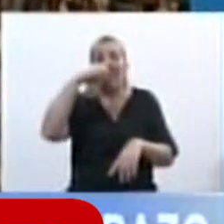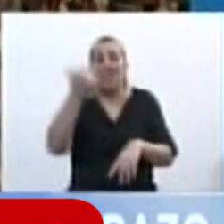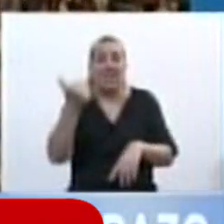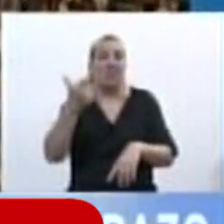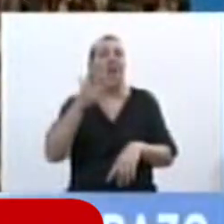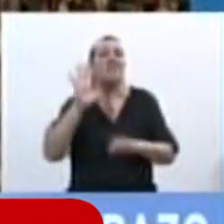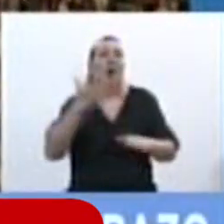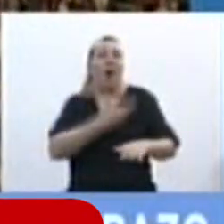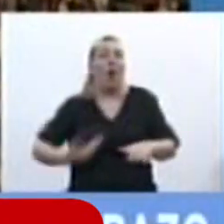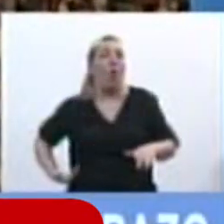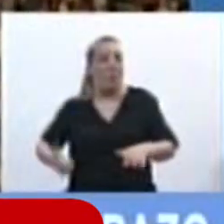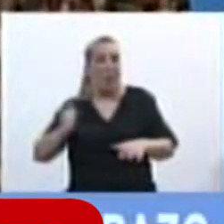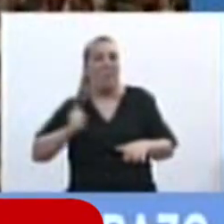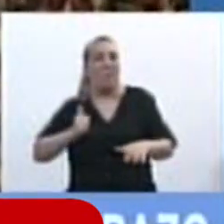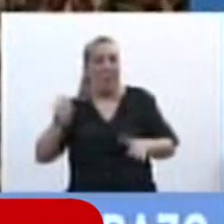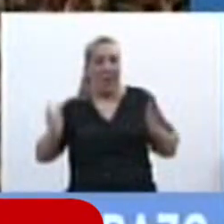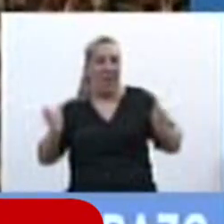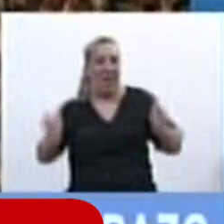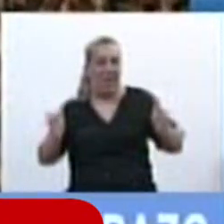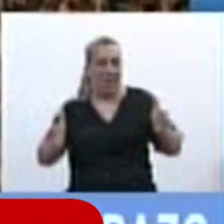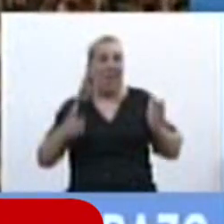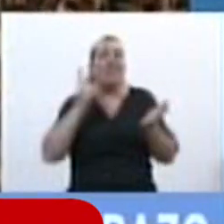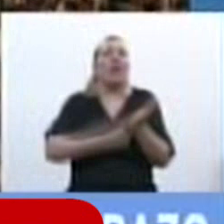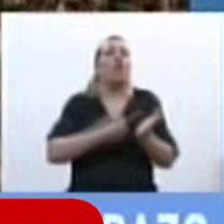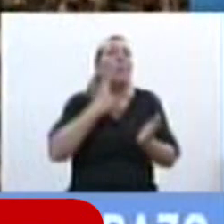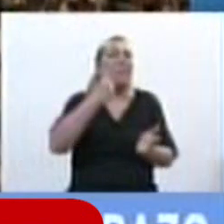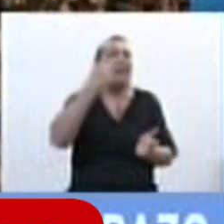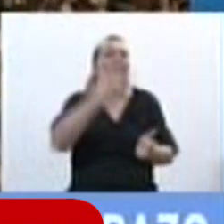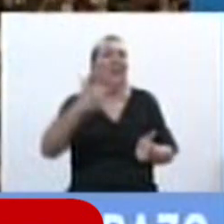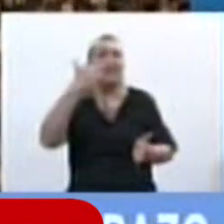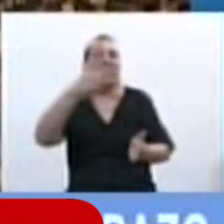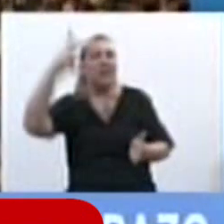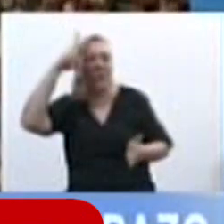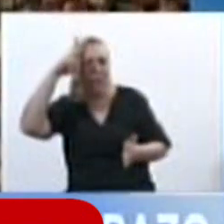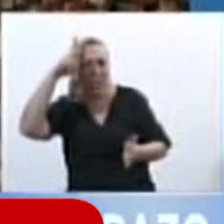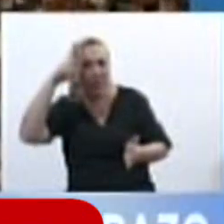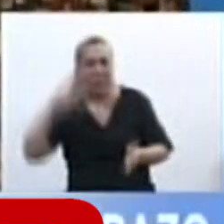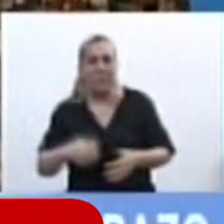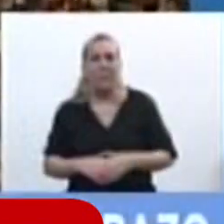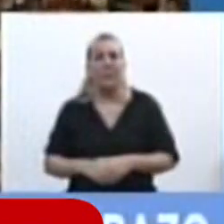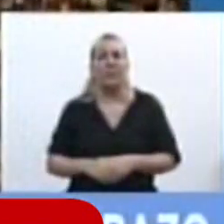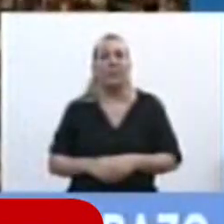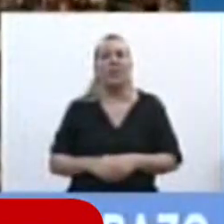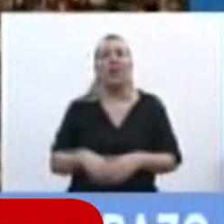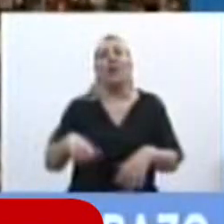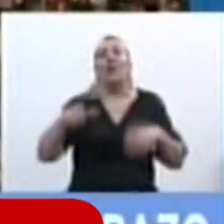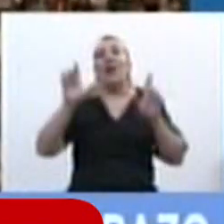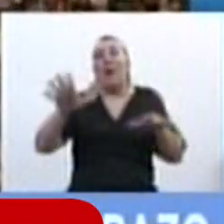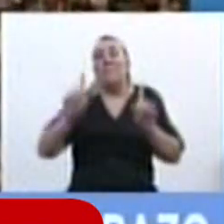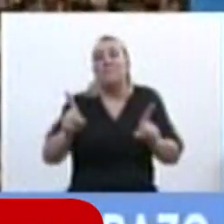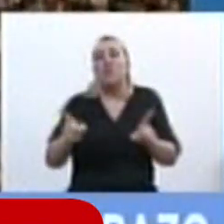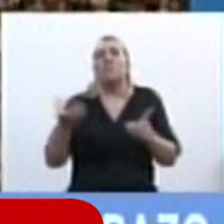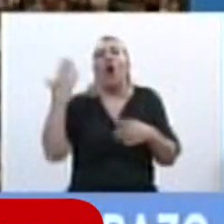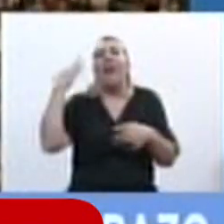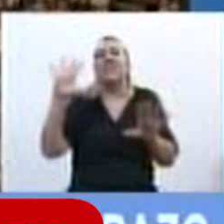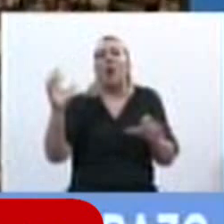dictadura militar, con el decreto 21.338, se vuelve a anular lo que se había sancionado por el Congreso